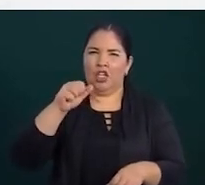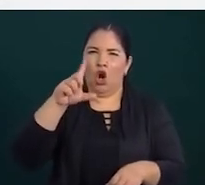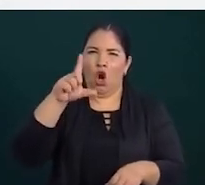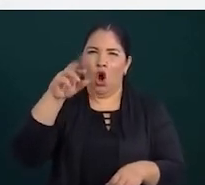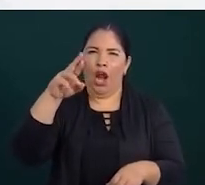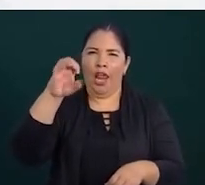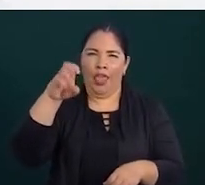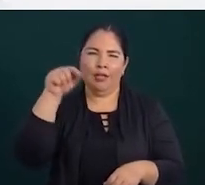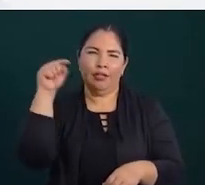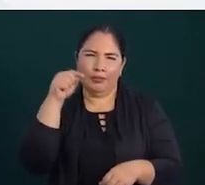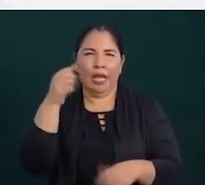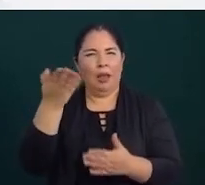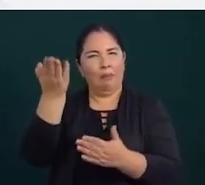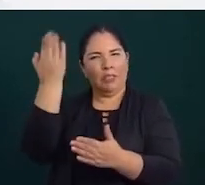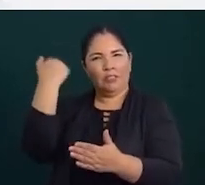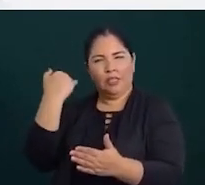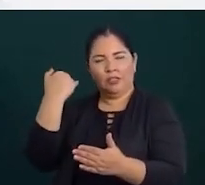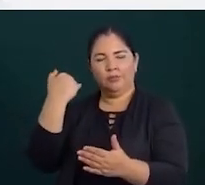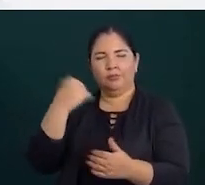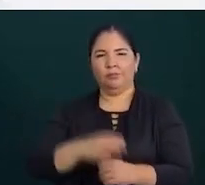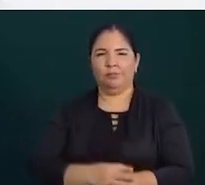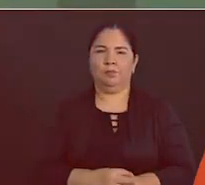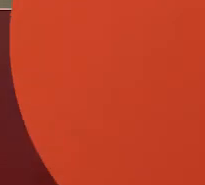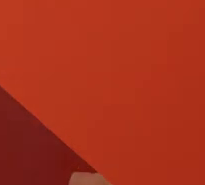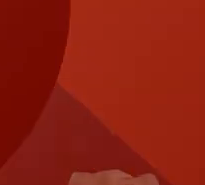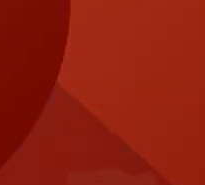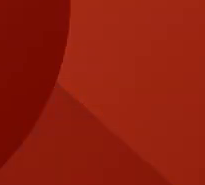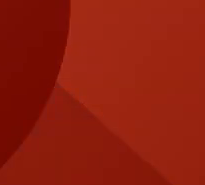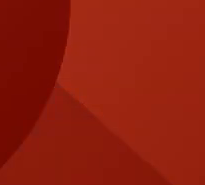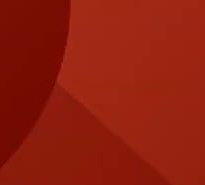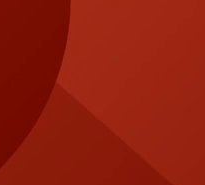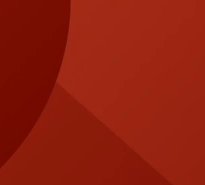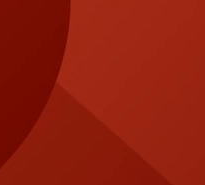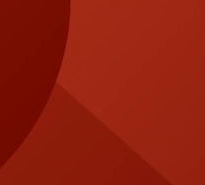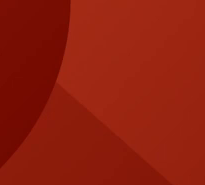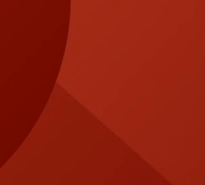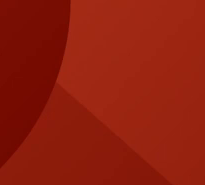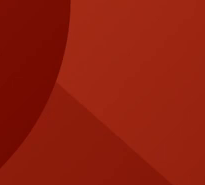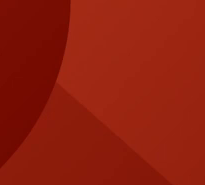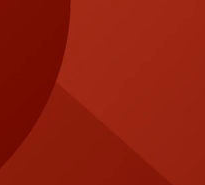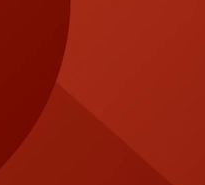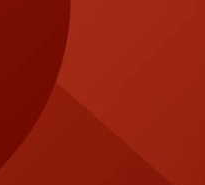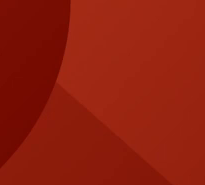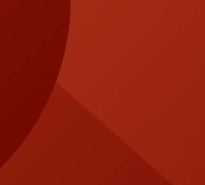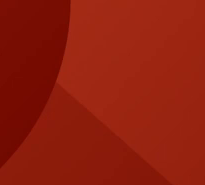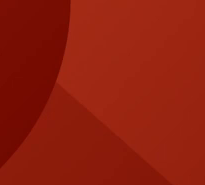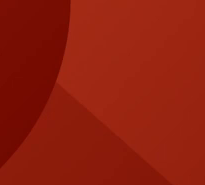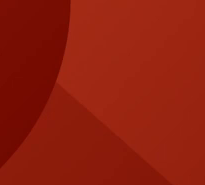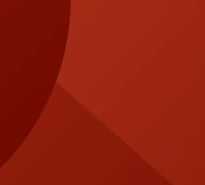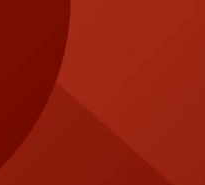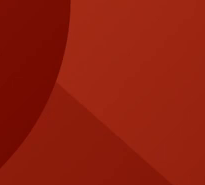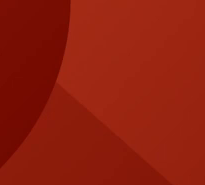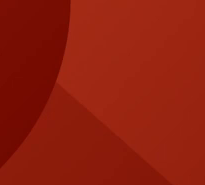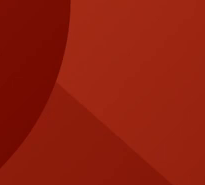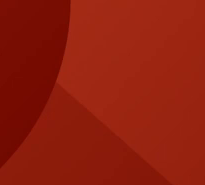de Culiacán qué no no ya